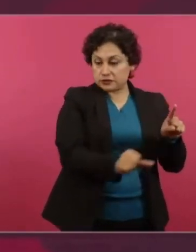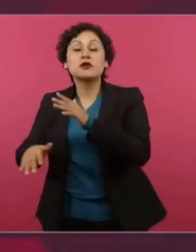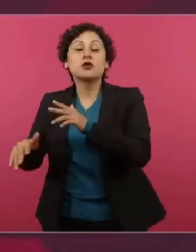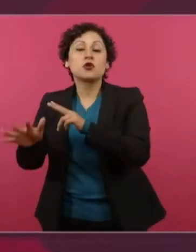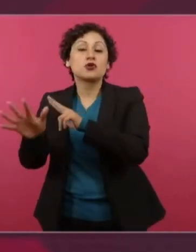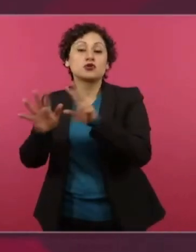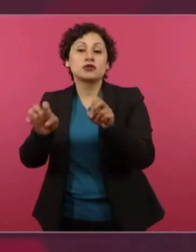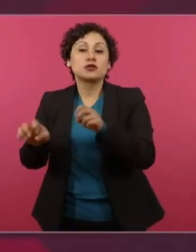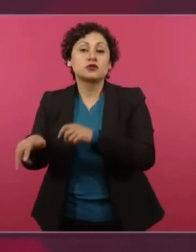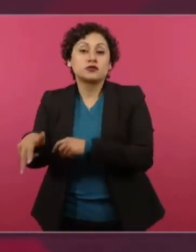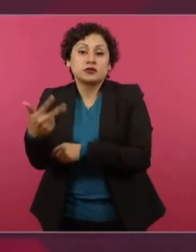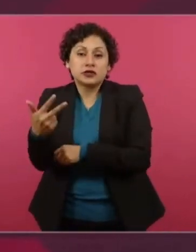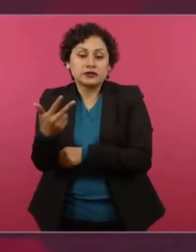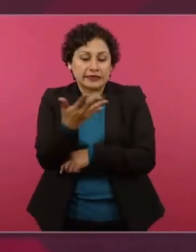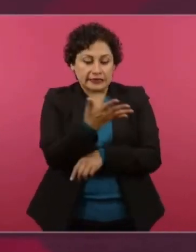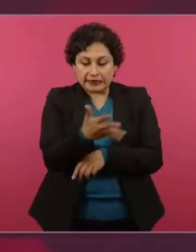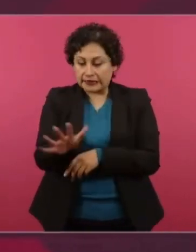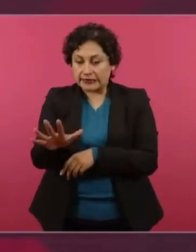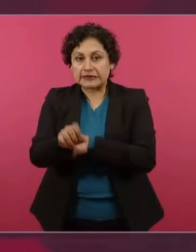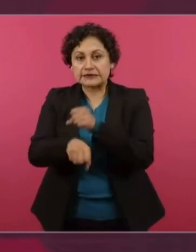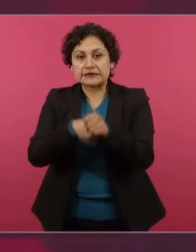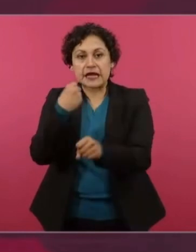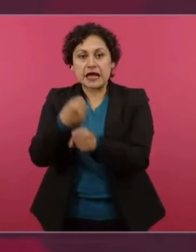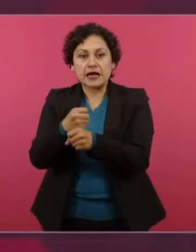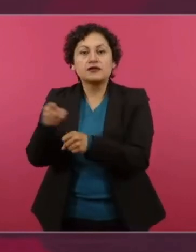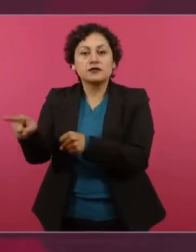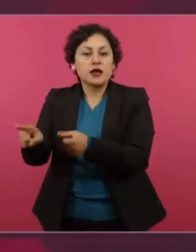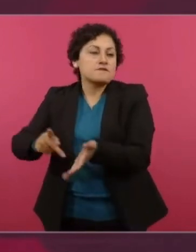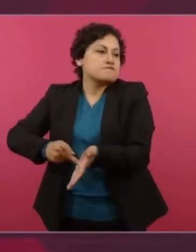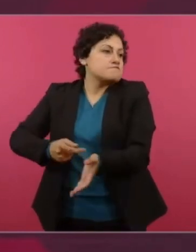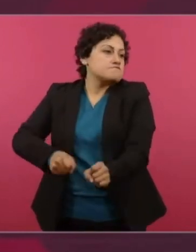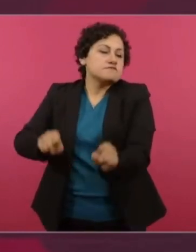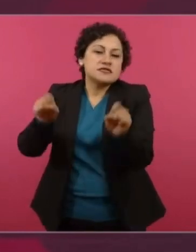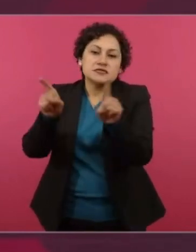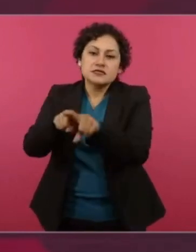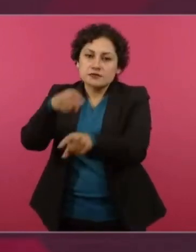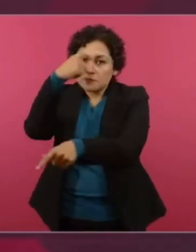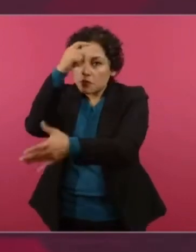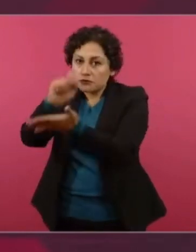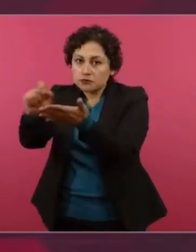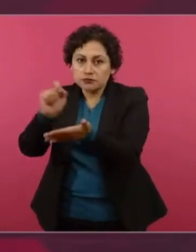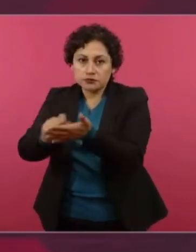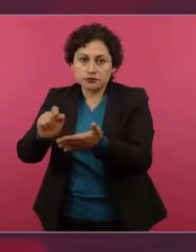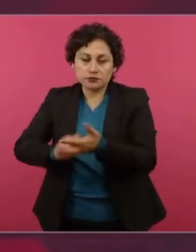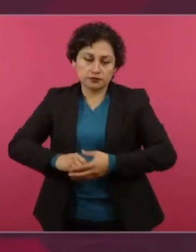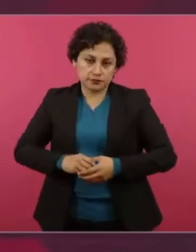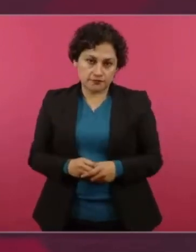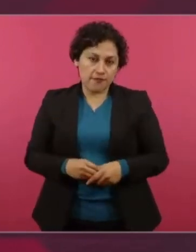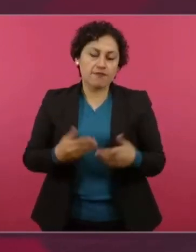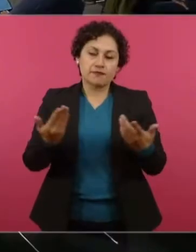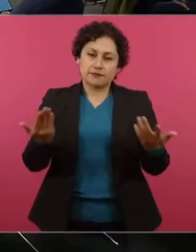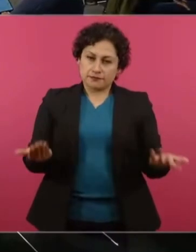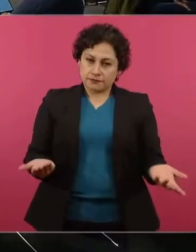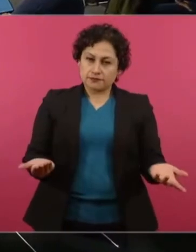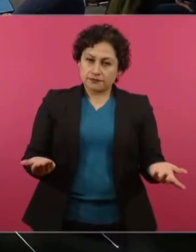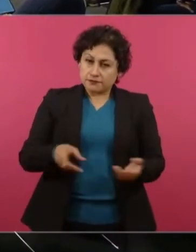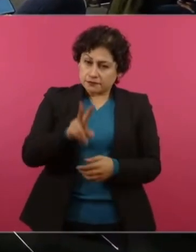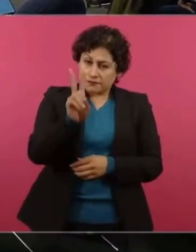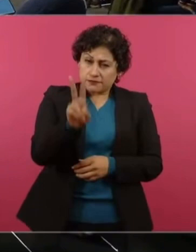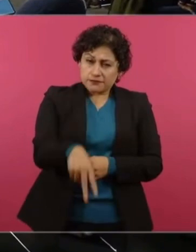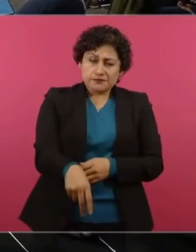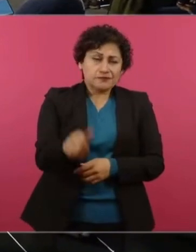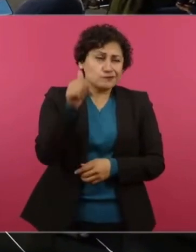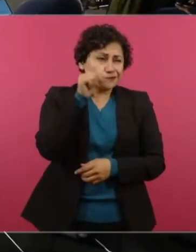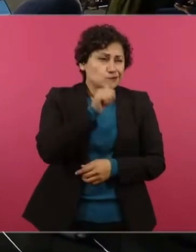eso siempre ha estado presente en la historia de la lucha